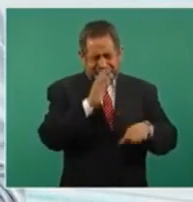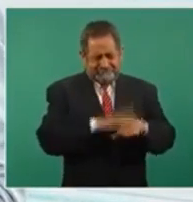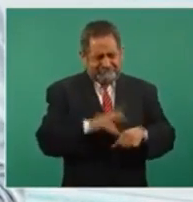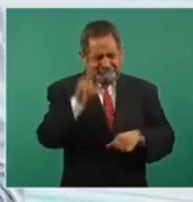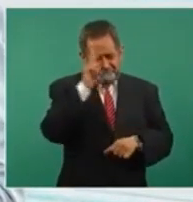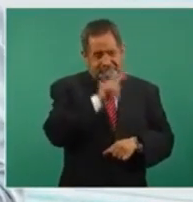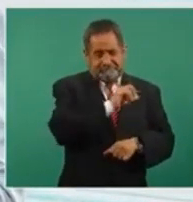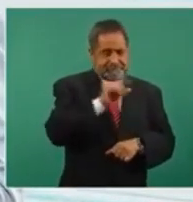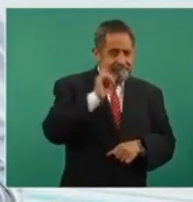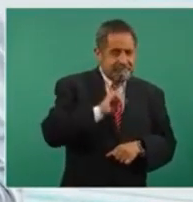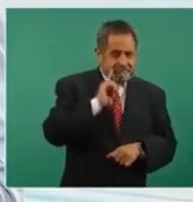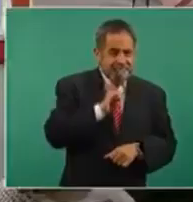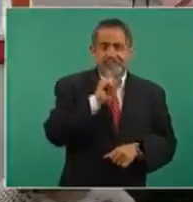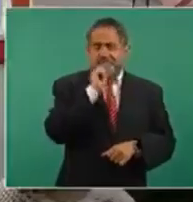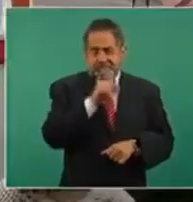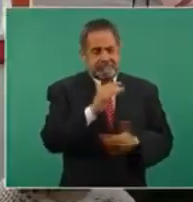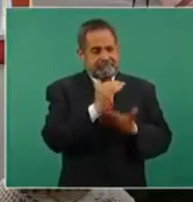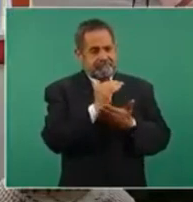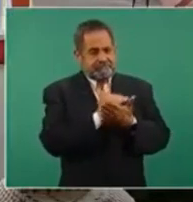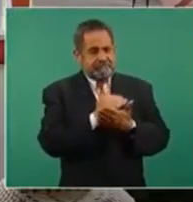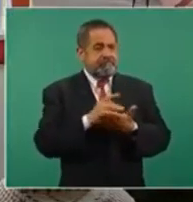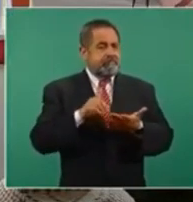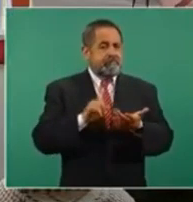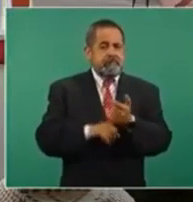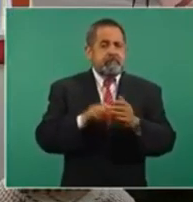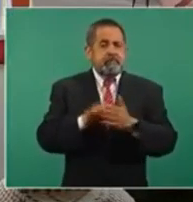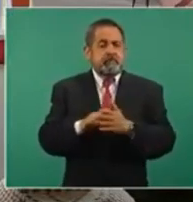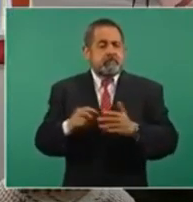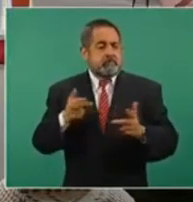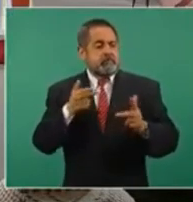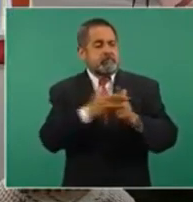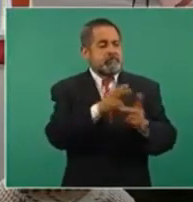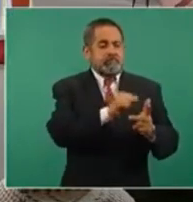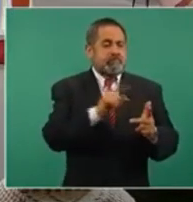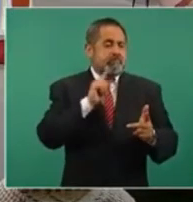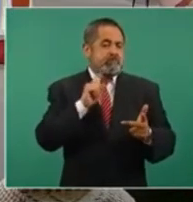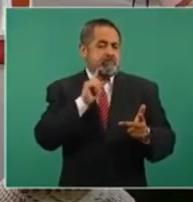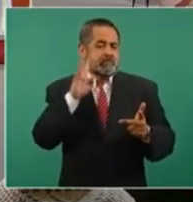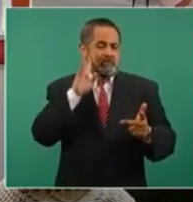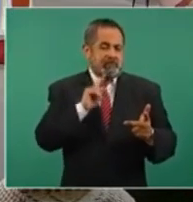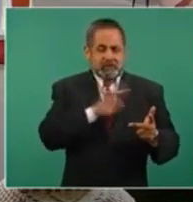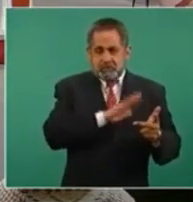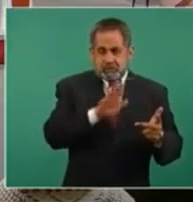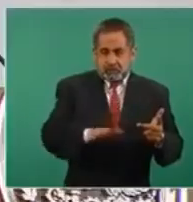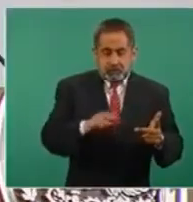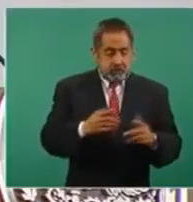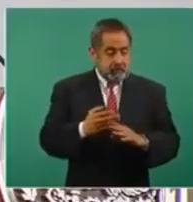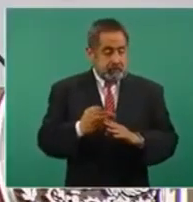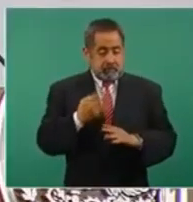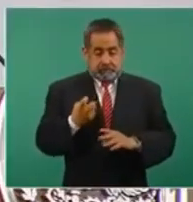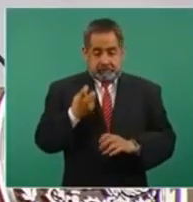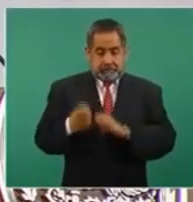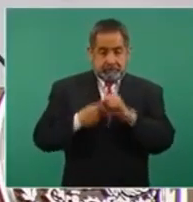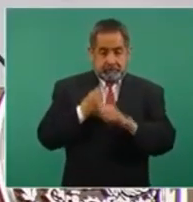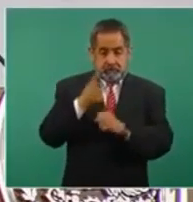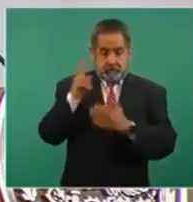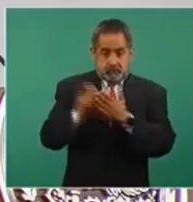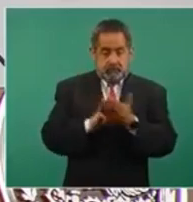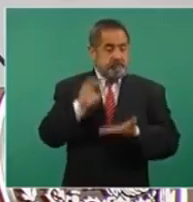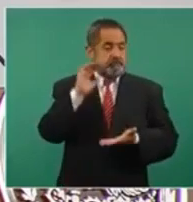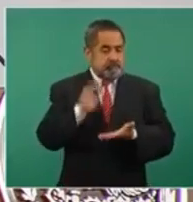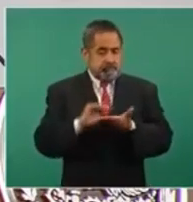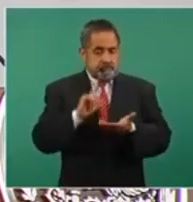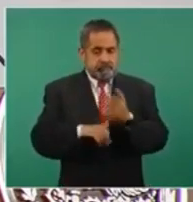las mujeres también se han contenido. En el caso de feminicidio, la incidencia de los primeros dos meses de este año bajó